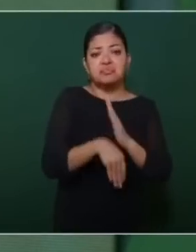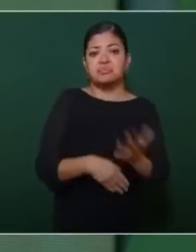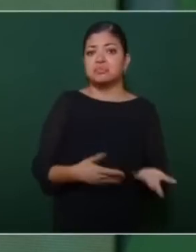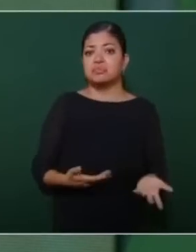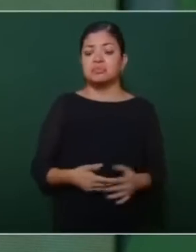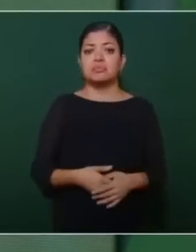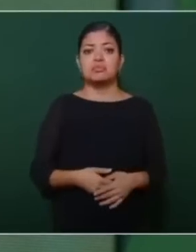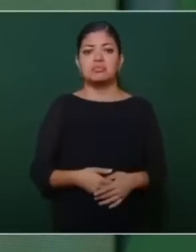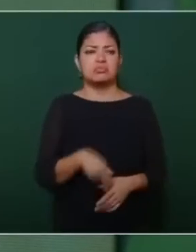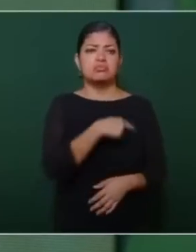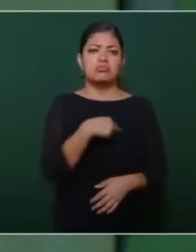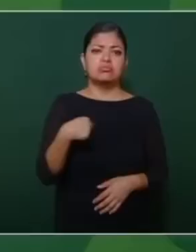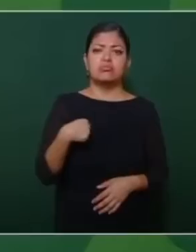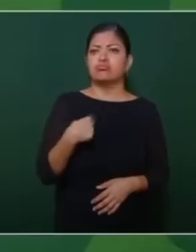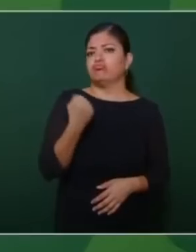y dijimos no,